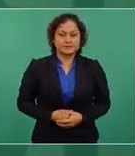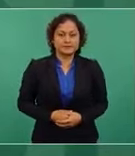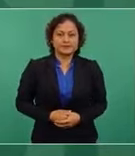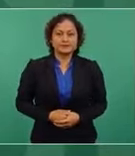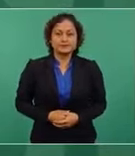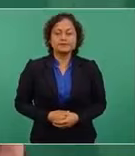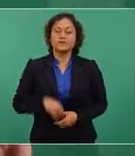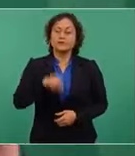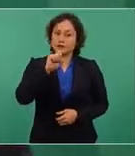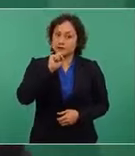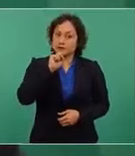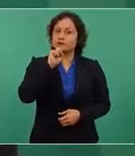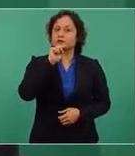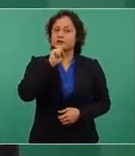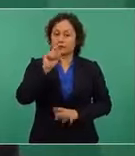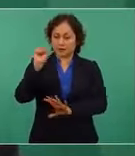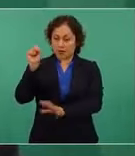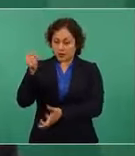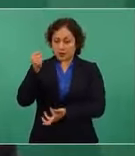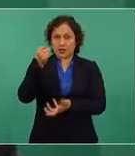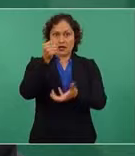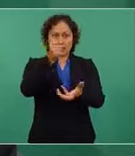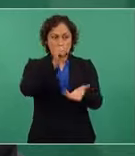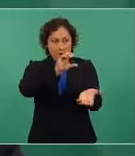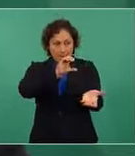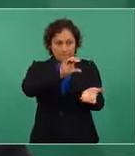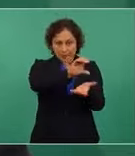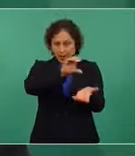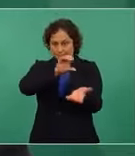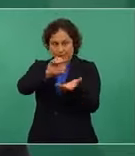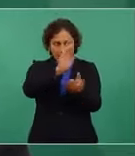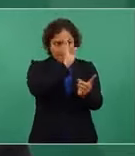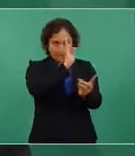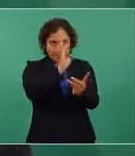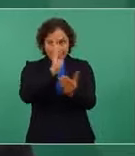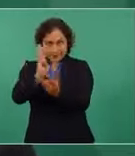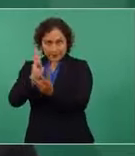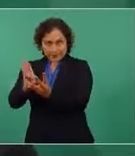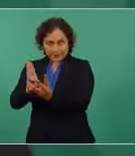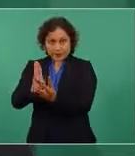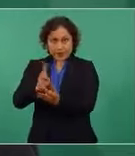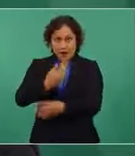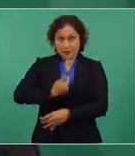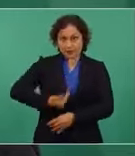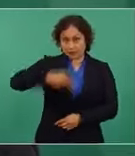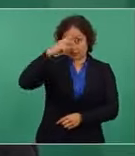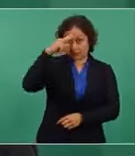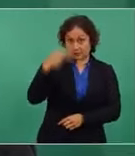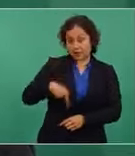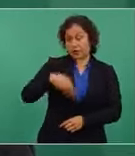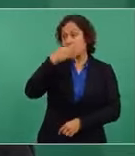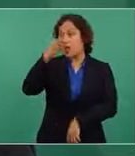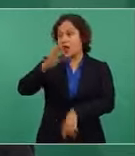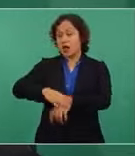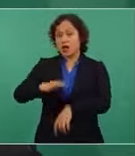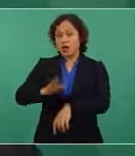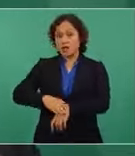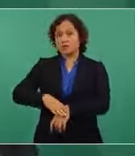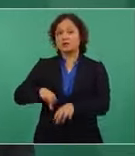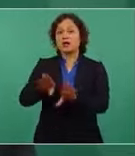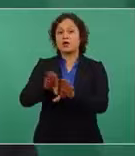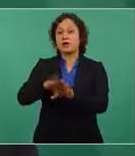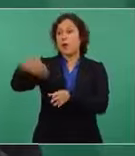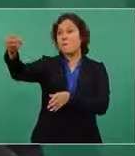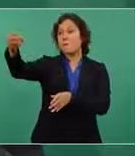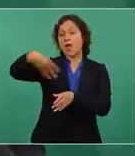Entrega directa de los recursos, dijo el señor presidente ayer, no se trata de un programa para asignar fondos a los gobiernos, sino a las